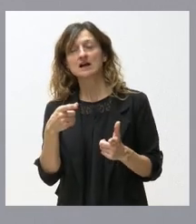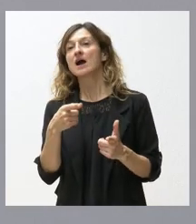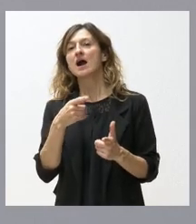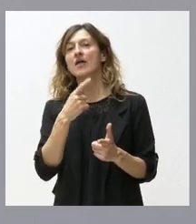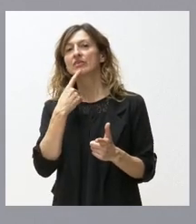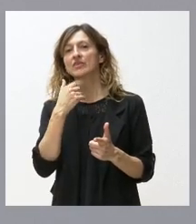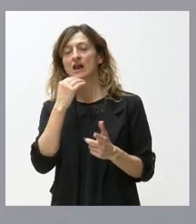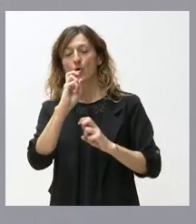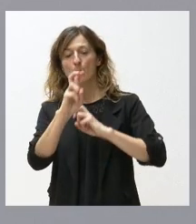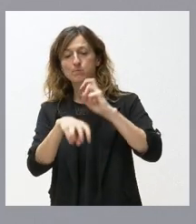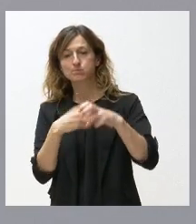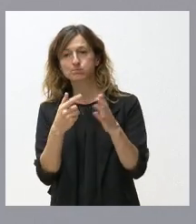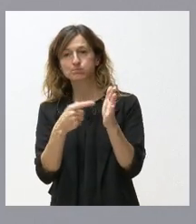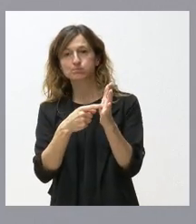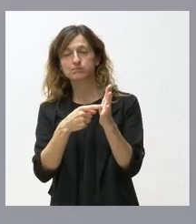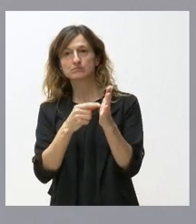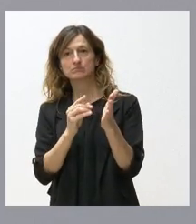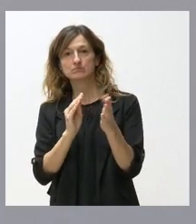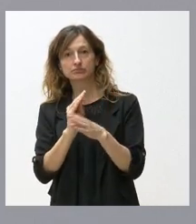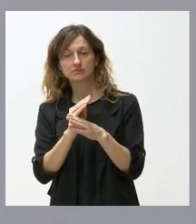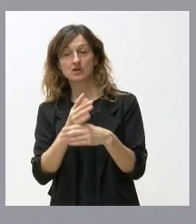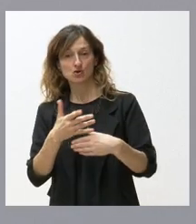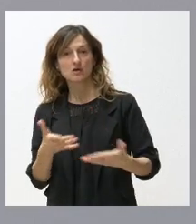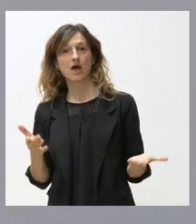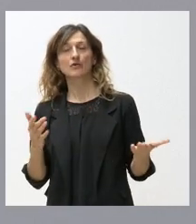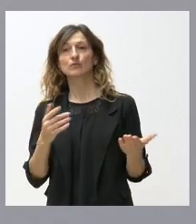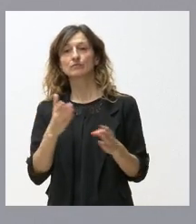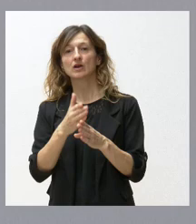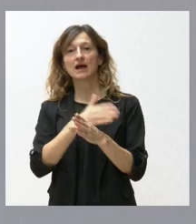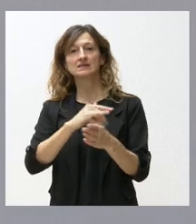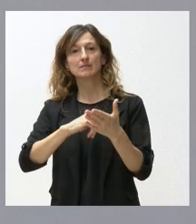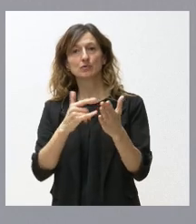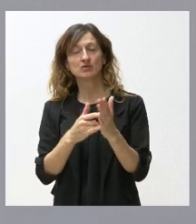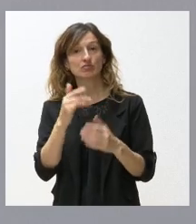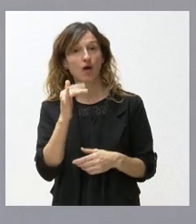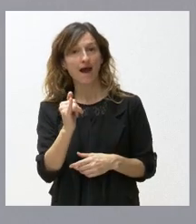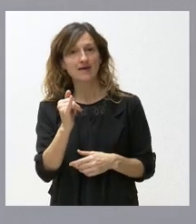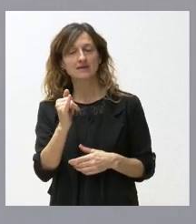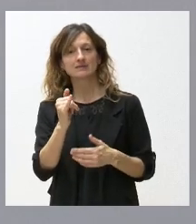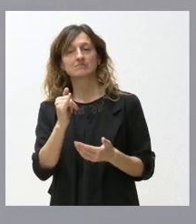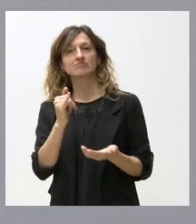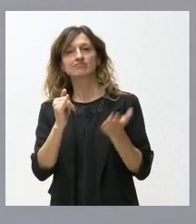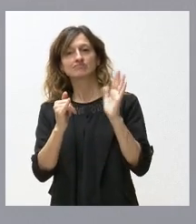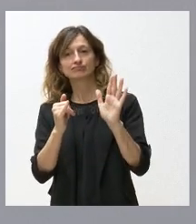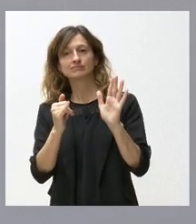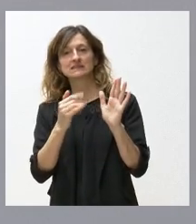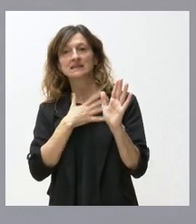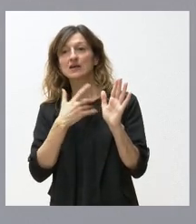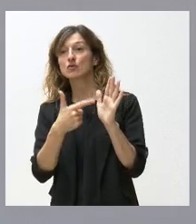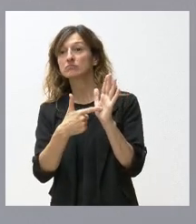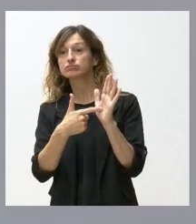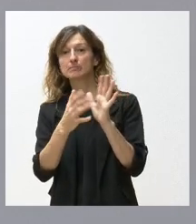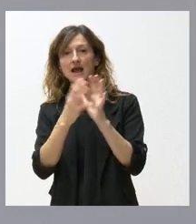alguna modificación de partidas, por supuesto. Tenemos un anteproyecto encima de la mesa y nuestra idea, lógicamente, es intentar llegar a acuerdos.